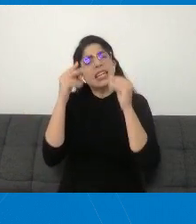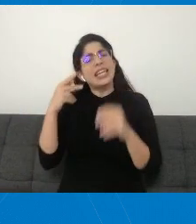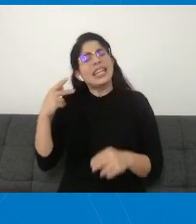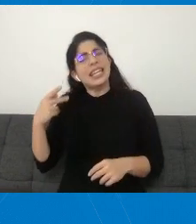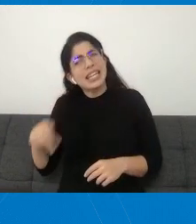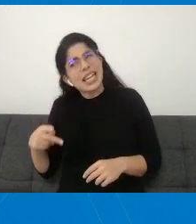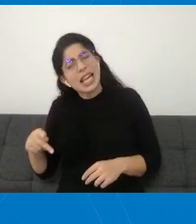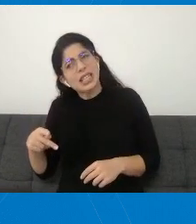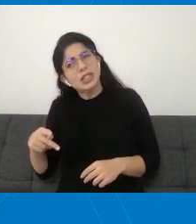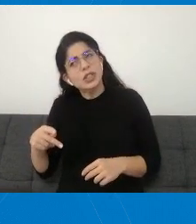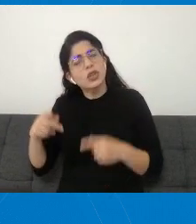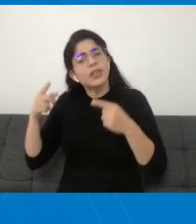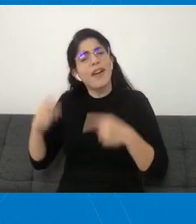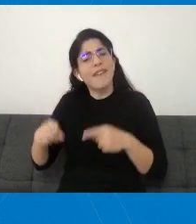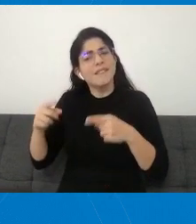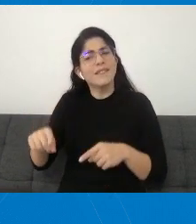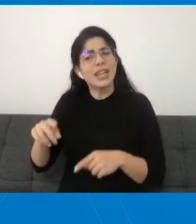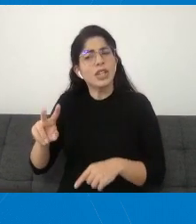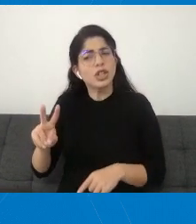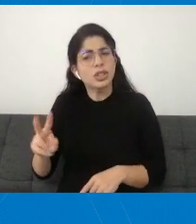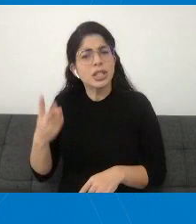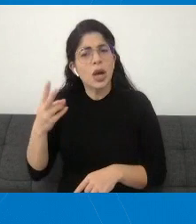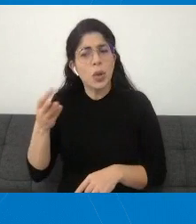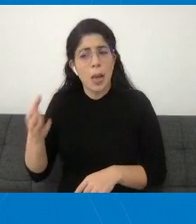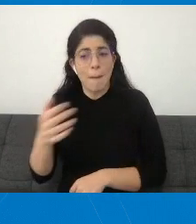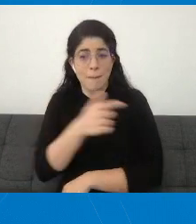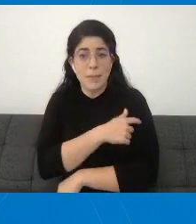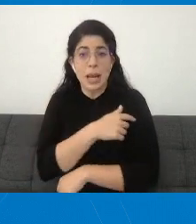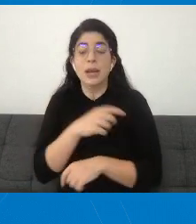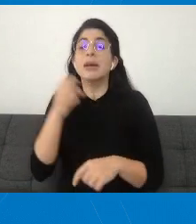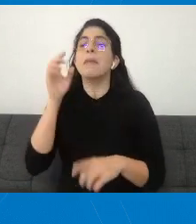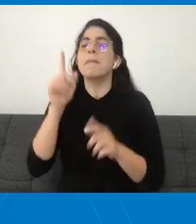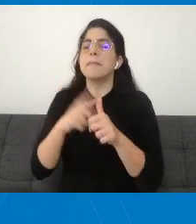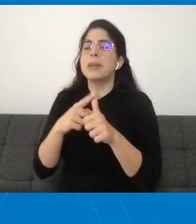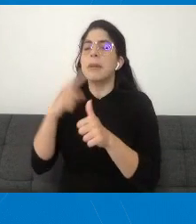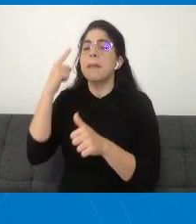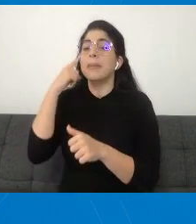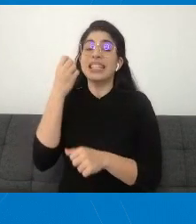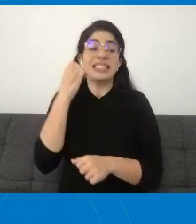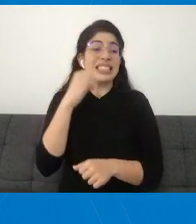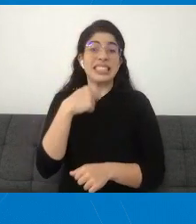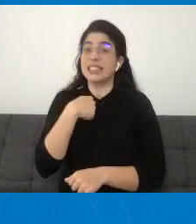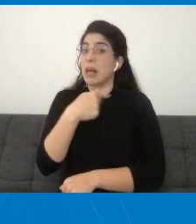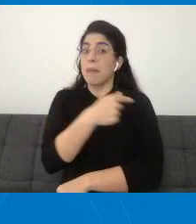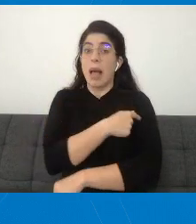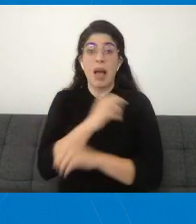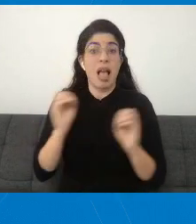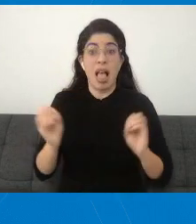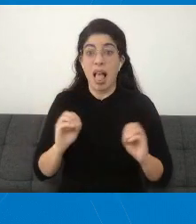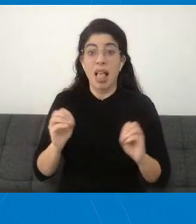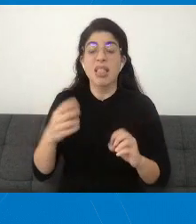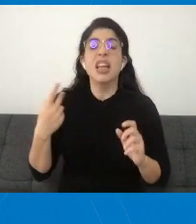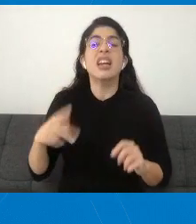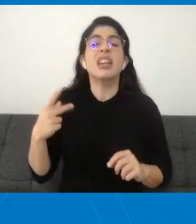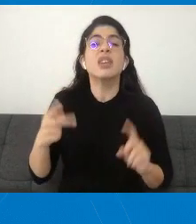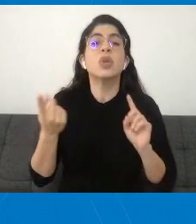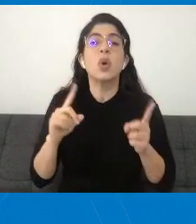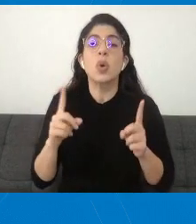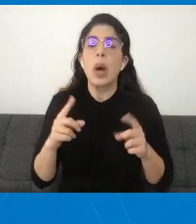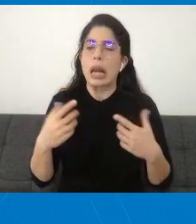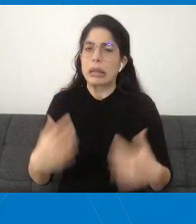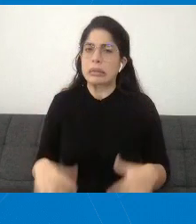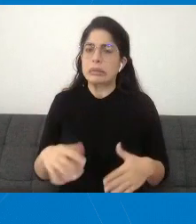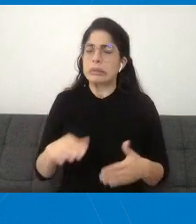efectos secundarios de la vacuna, es en los riesgos de no vacunarse, ¿verdad? Son muy altos en este momento, tanto por